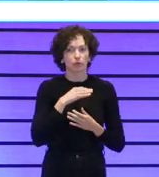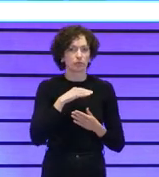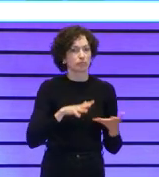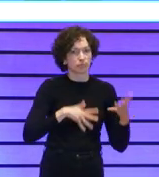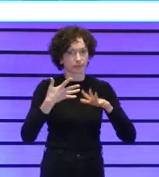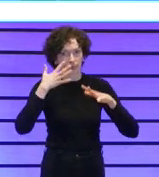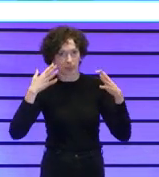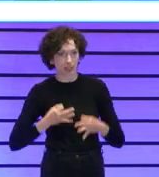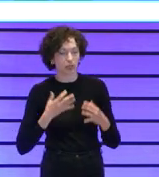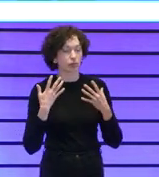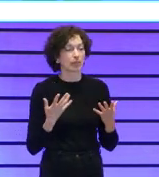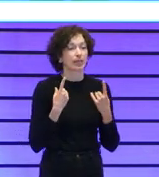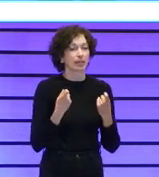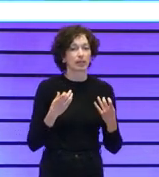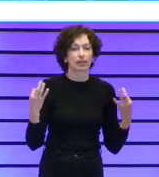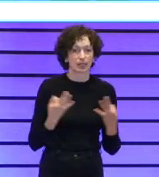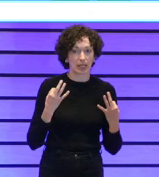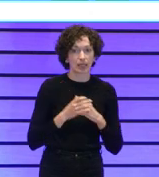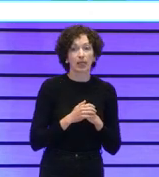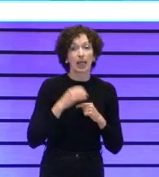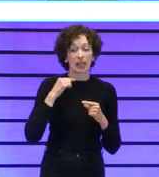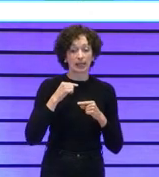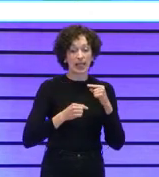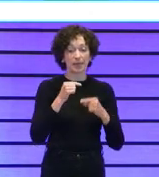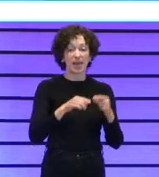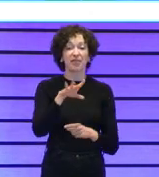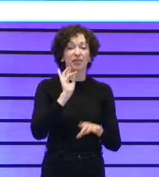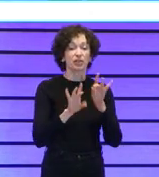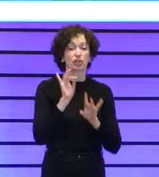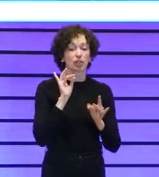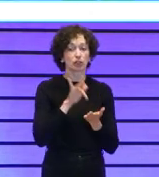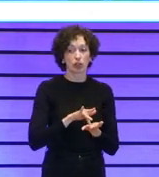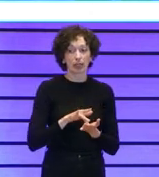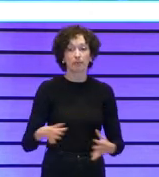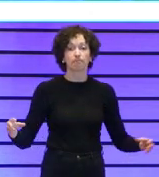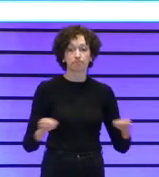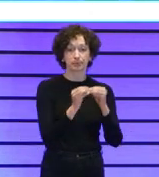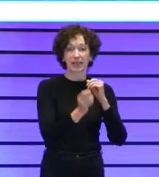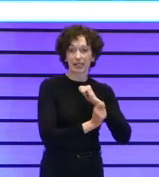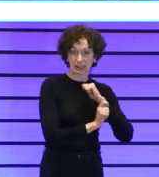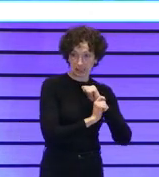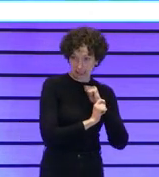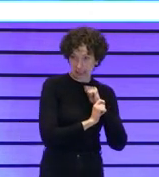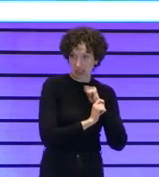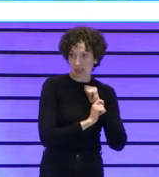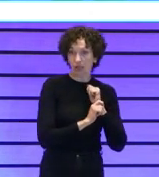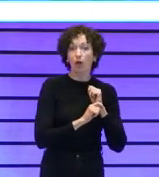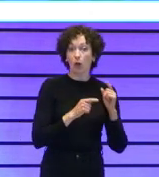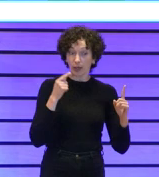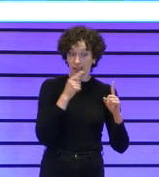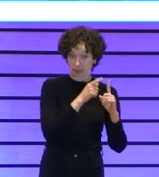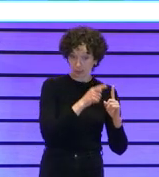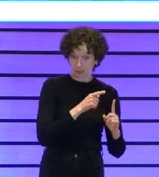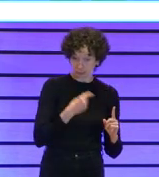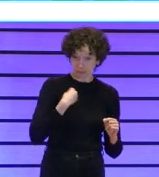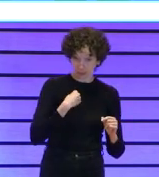que las decisiones que se tomaran en el día a día estuvieran alineadas con la estrategia fueran para cumplir esos